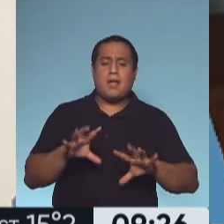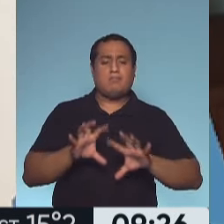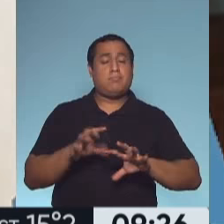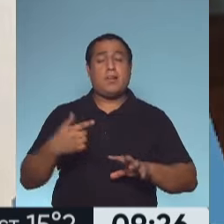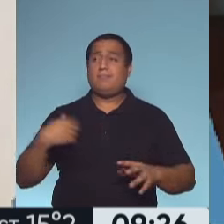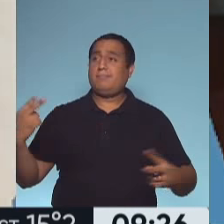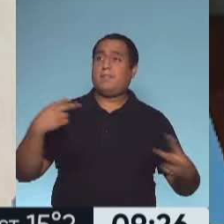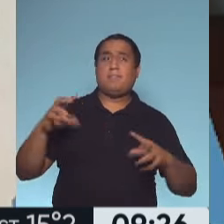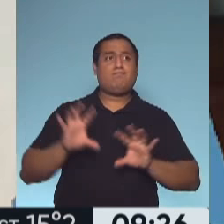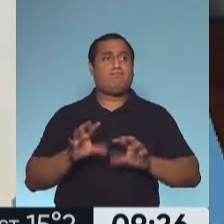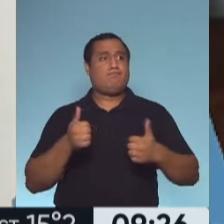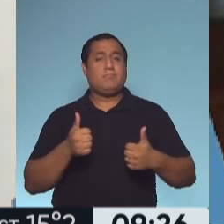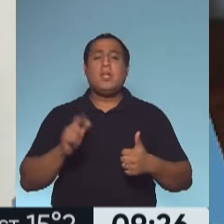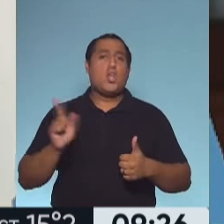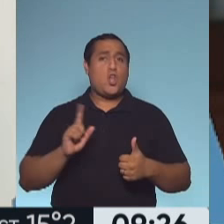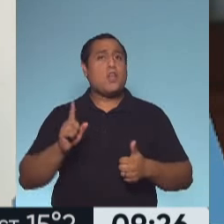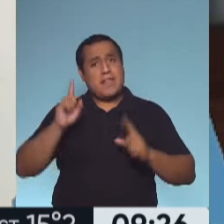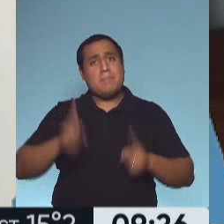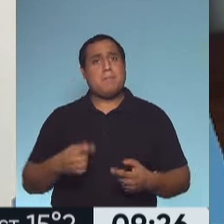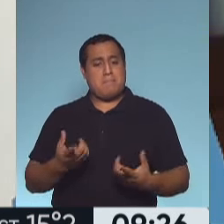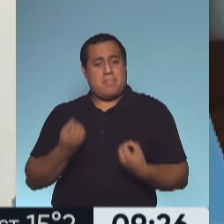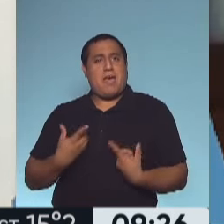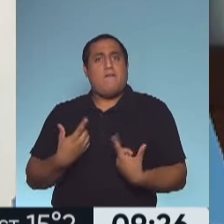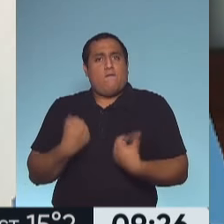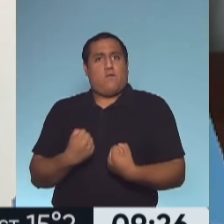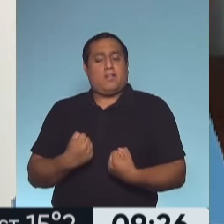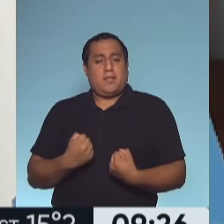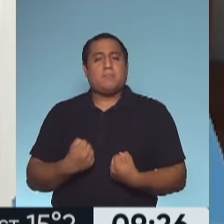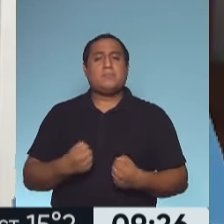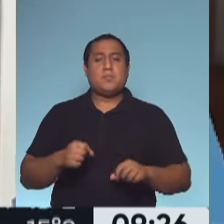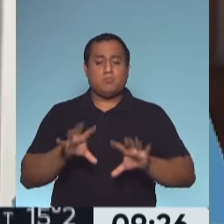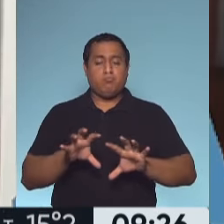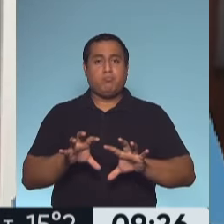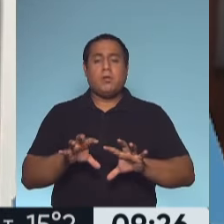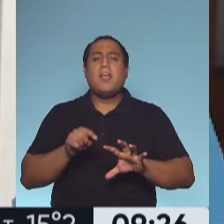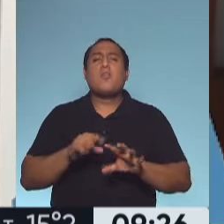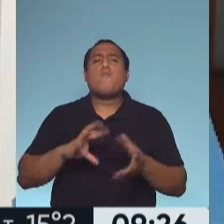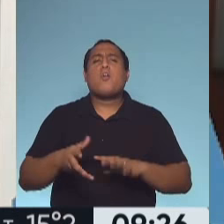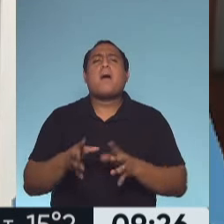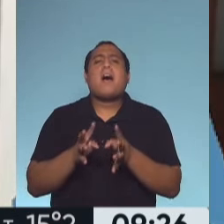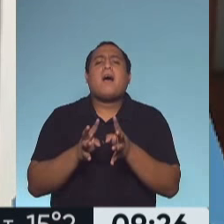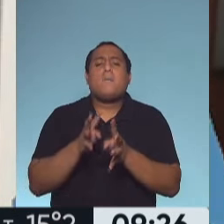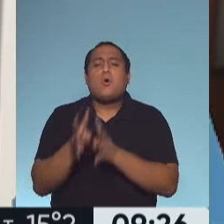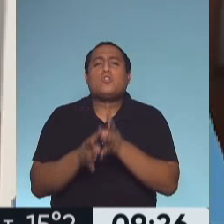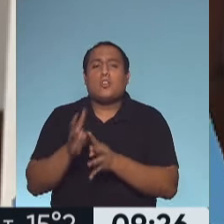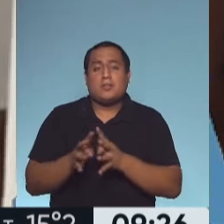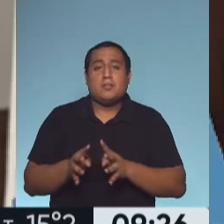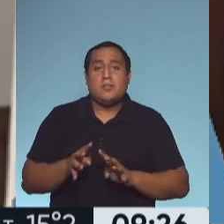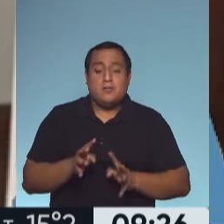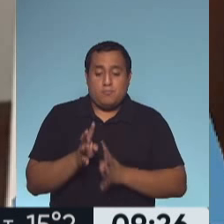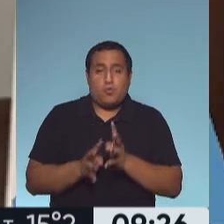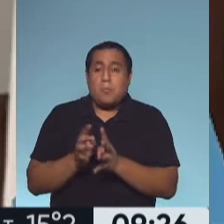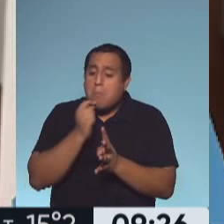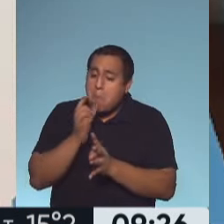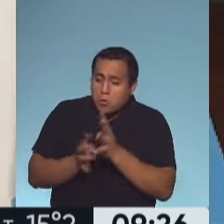fortaleza, ¿no? Absolutamente, Nati. Y glúteo es un motor escondido que nos da más velocidad y más fuerza